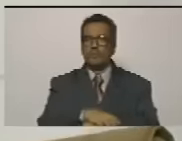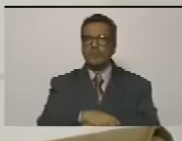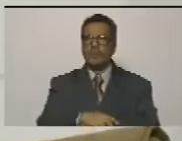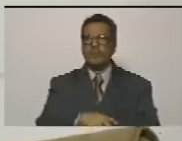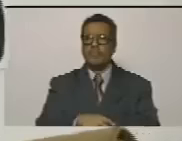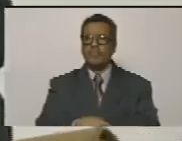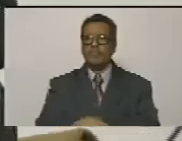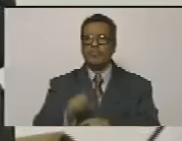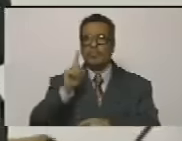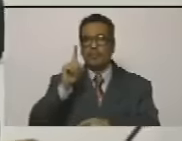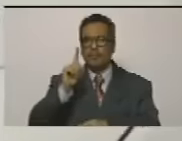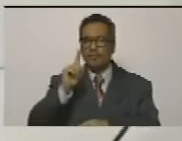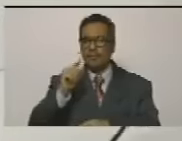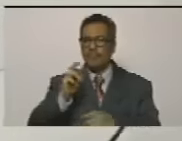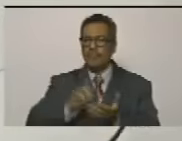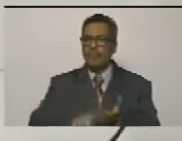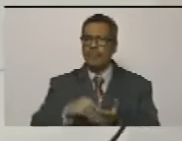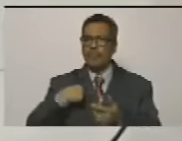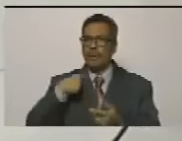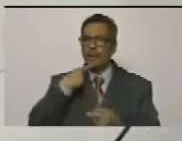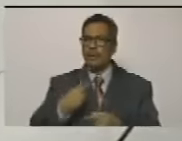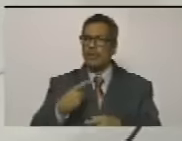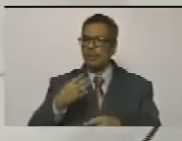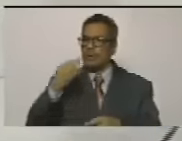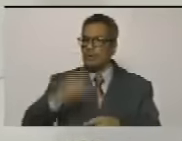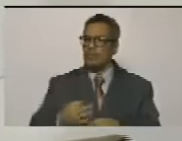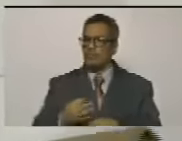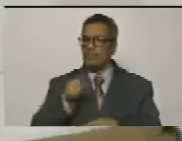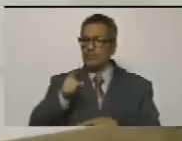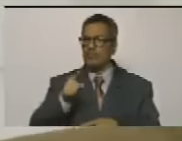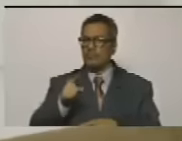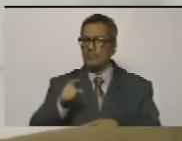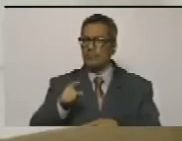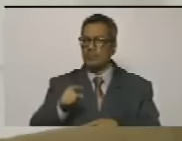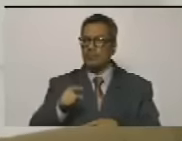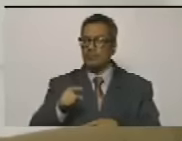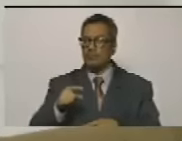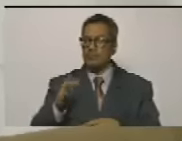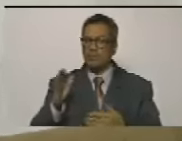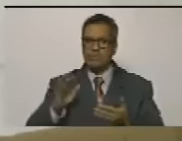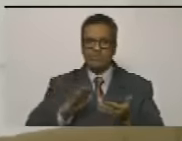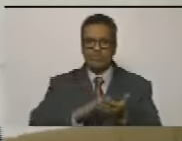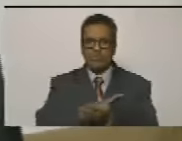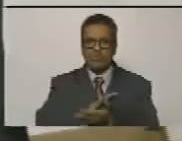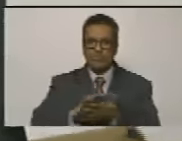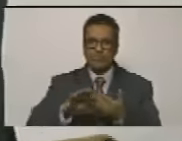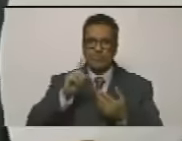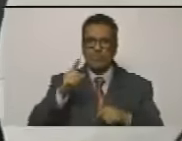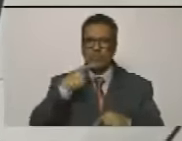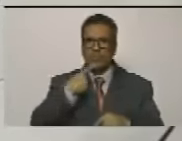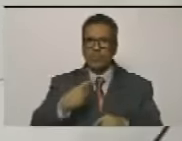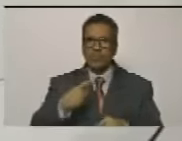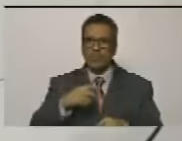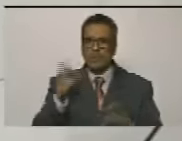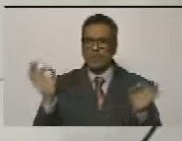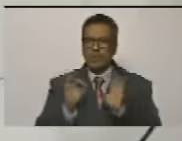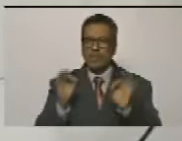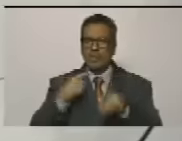ni una vez mira no será cierto que sabotearon un gurí no he escuchado una sola vez decirlo